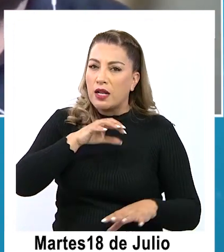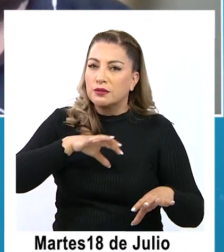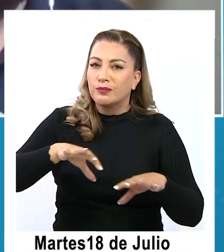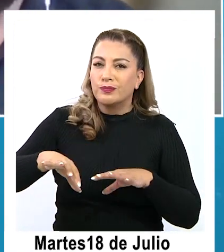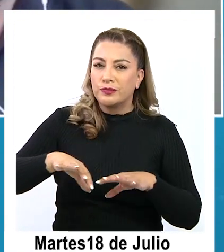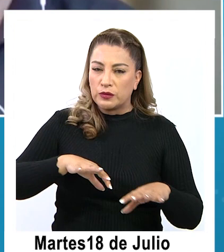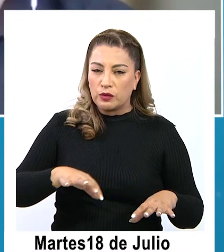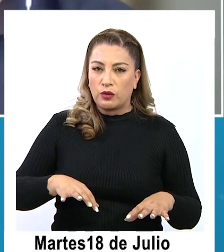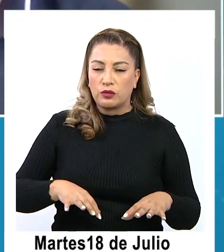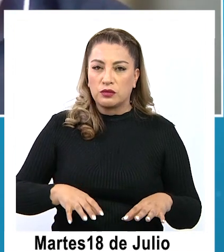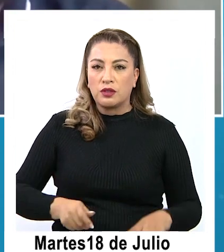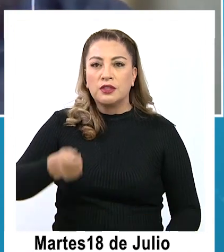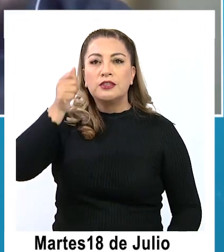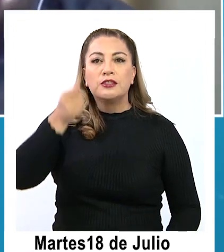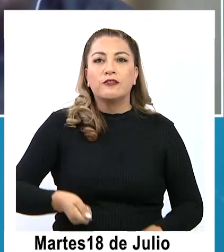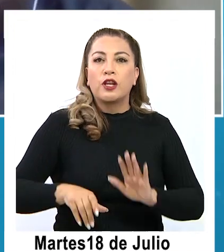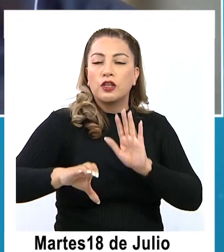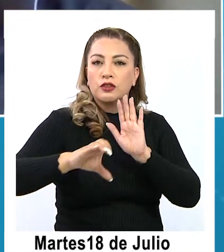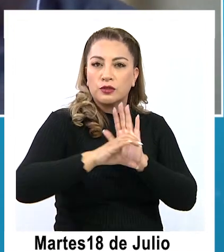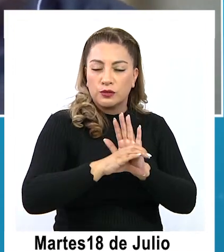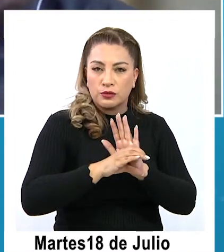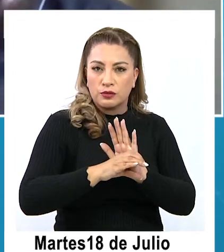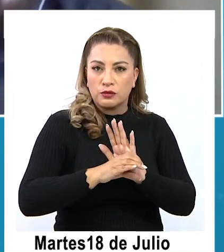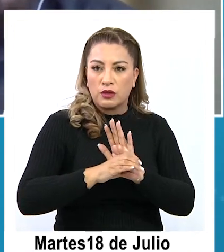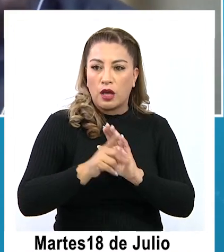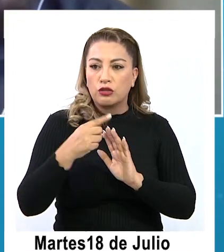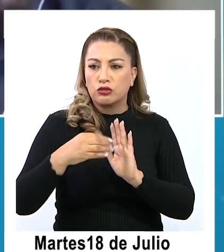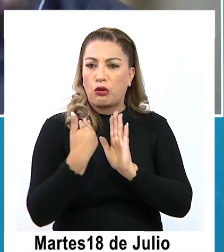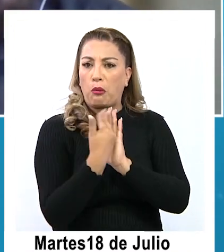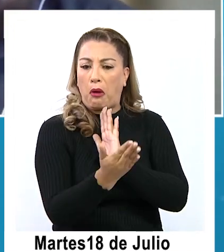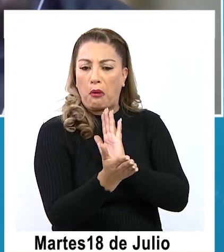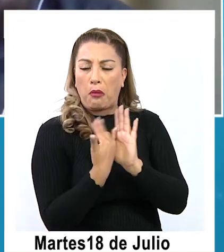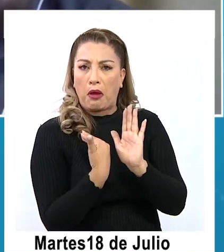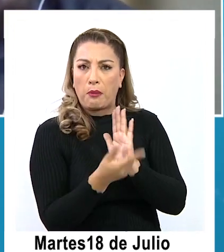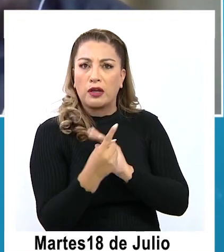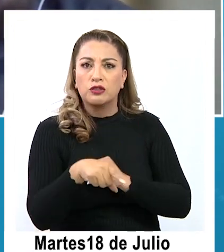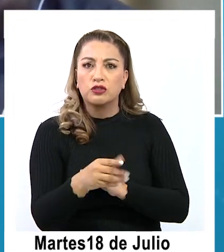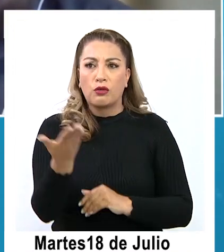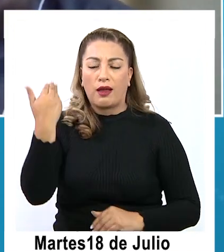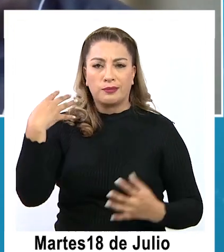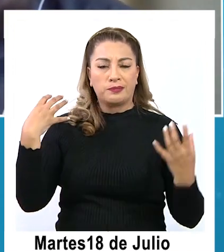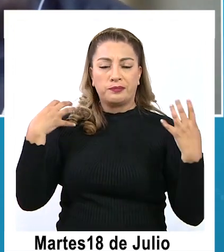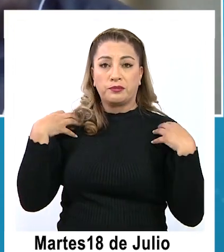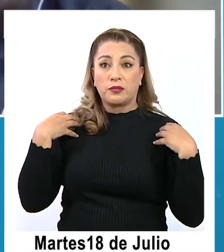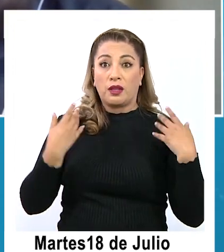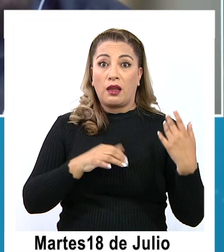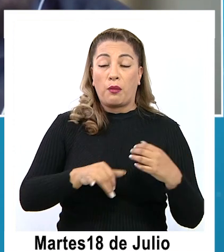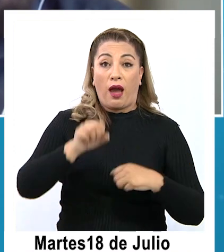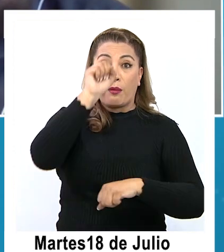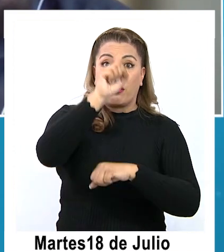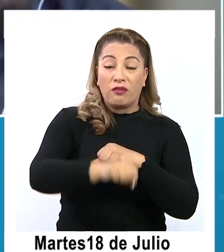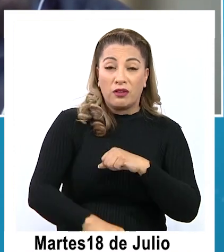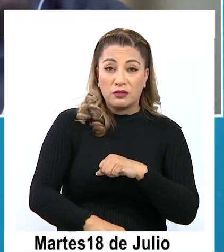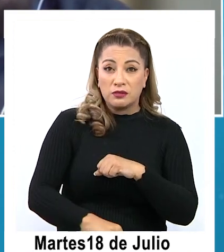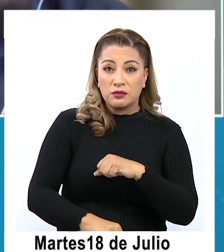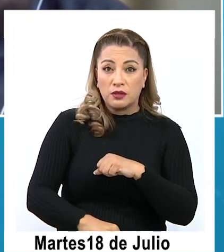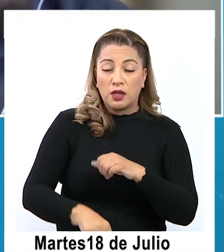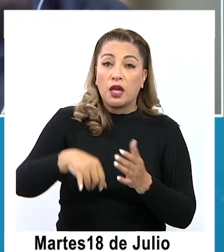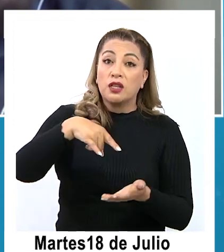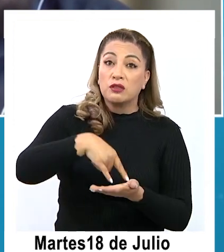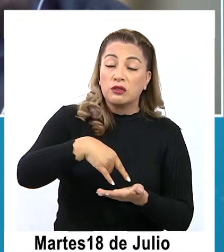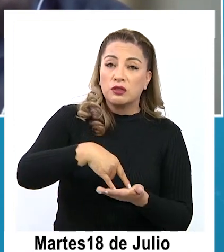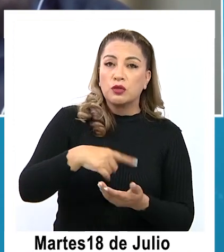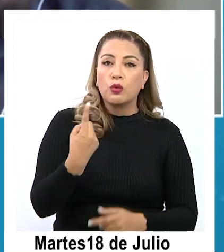dejó el tribunal constitucional, que nos eliminó muchas de las facultades que habían sido aprobadas transversalmente por el Congreso.